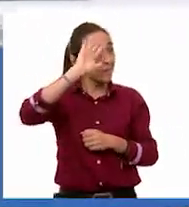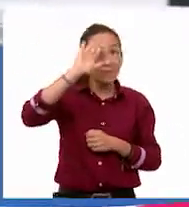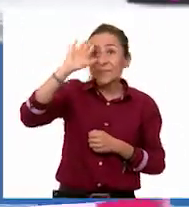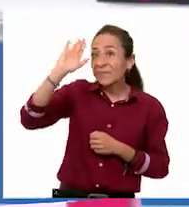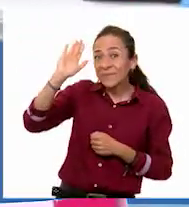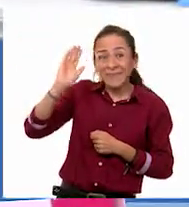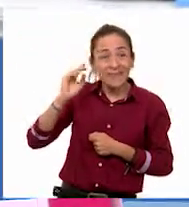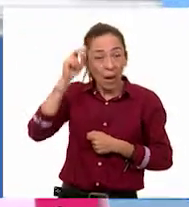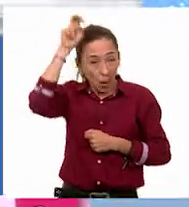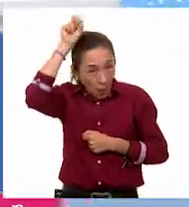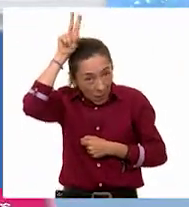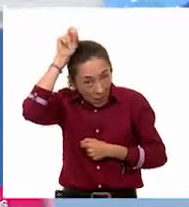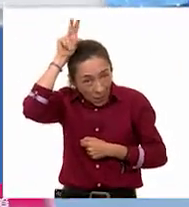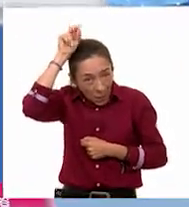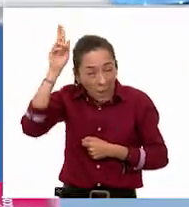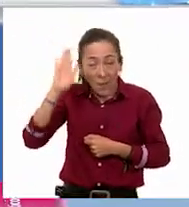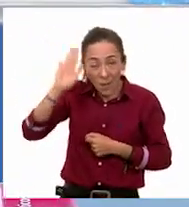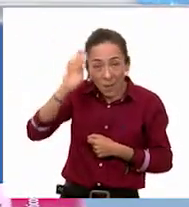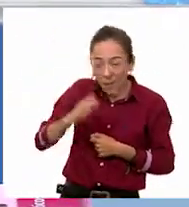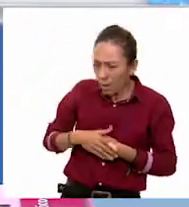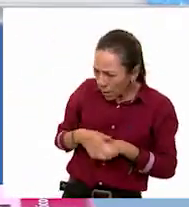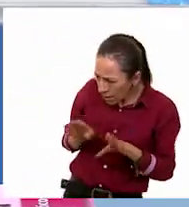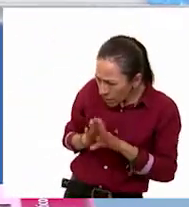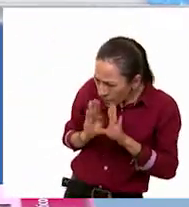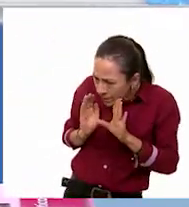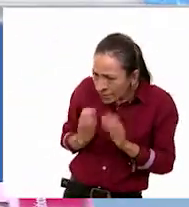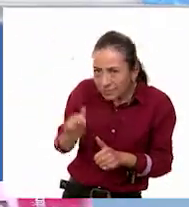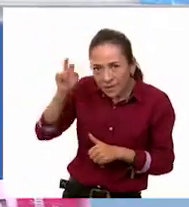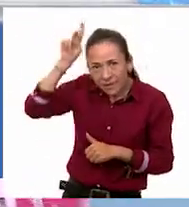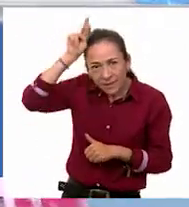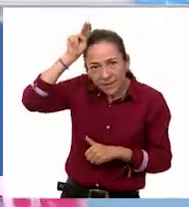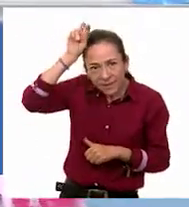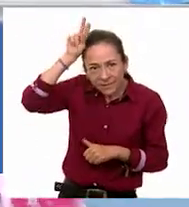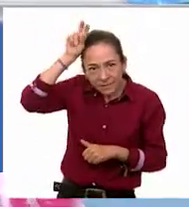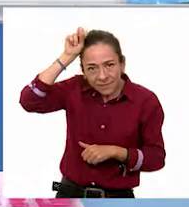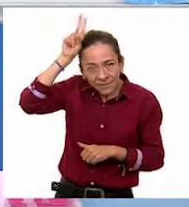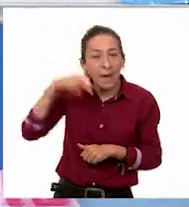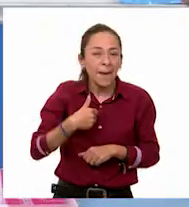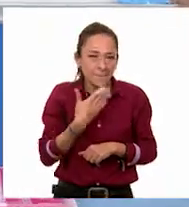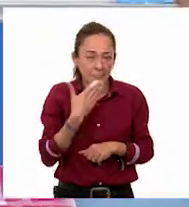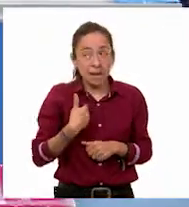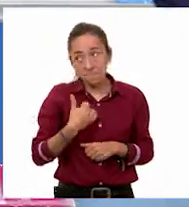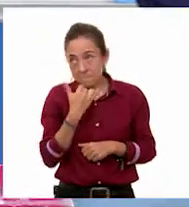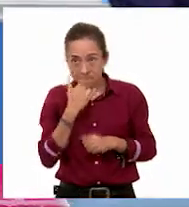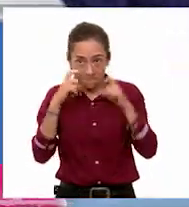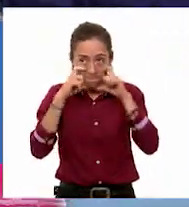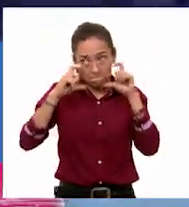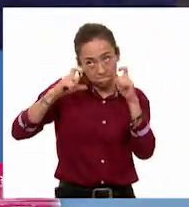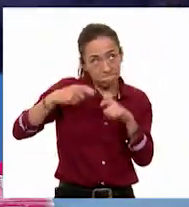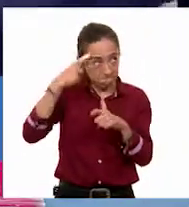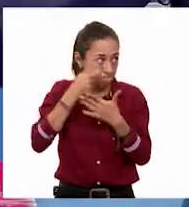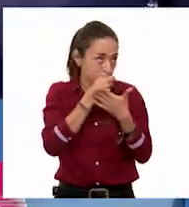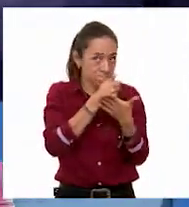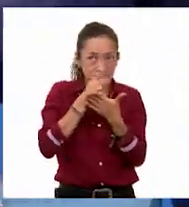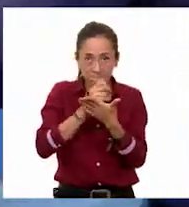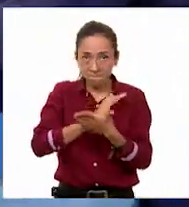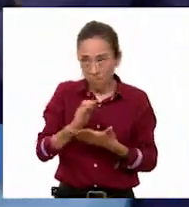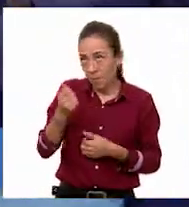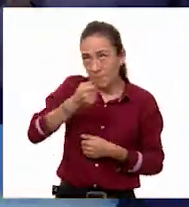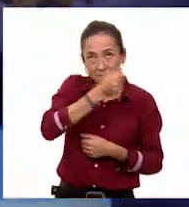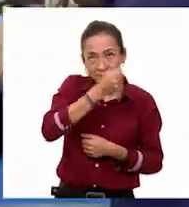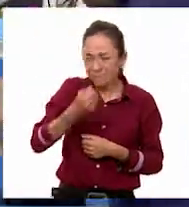¿Cómo estás, Raúl? Hola, muy bien. Me voy a quitar mi cubrebocas para poderlo saludar bien. Te ayudo, te ayudo. Gracias.